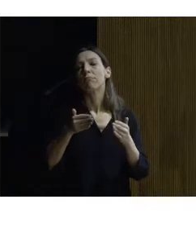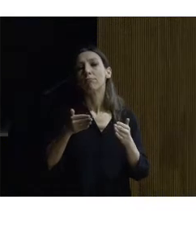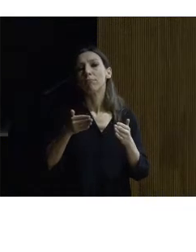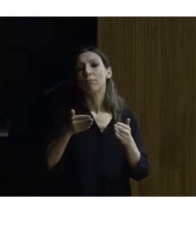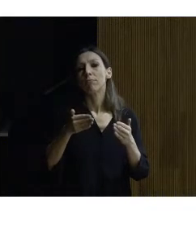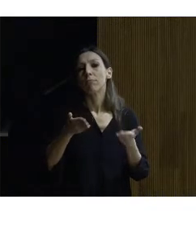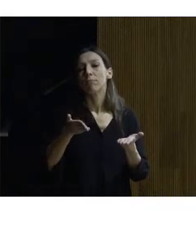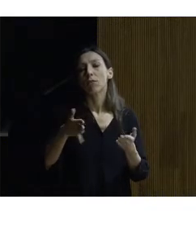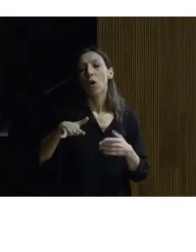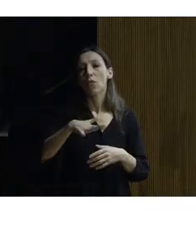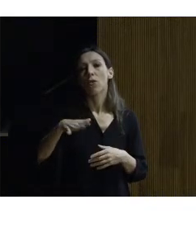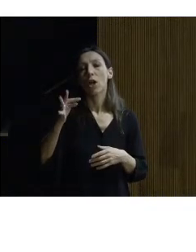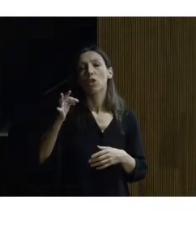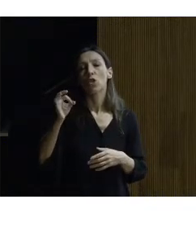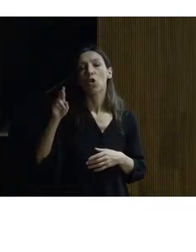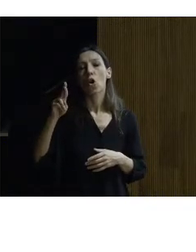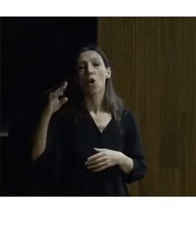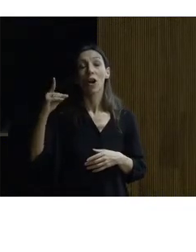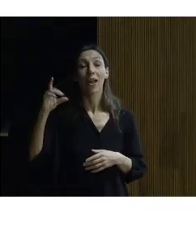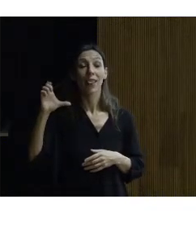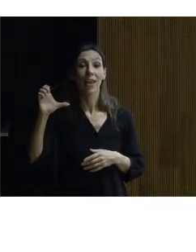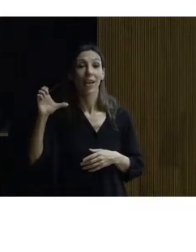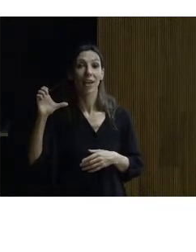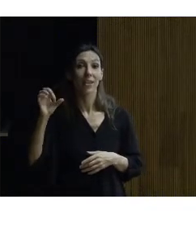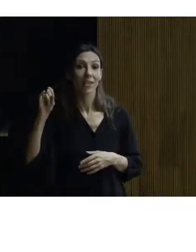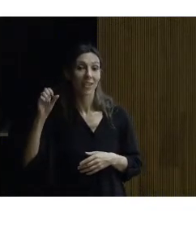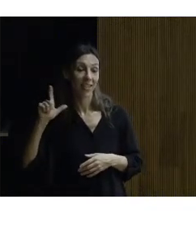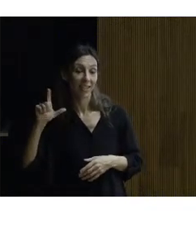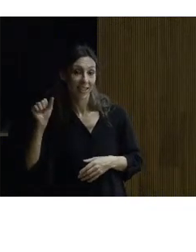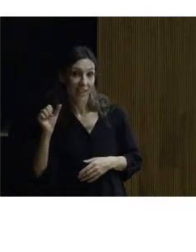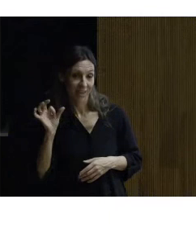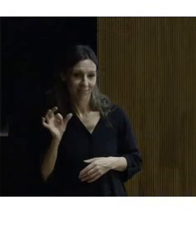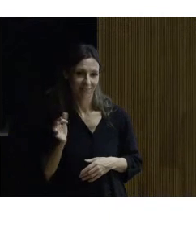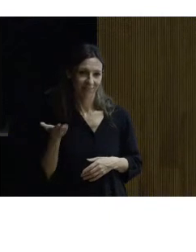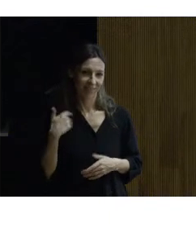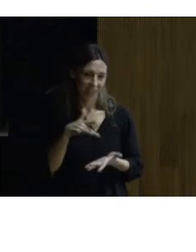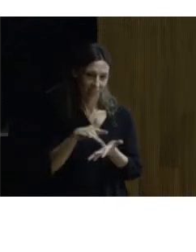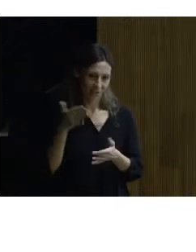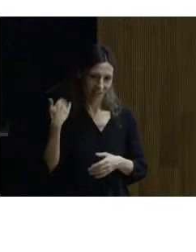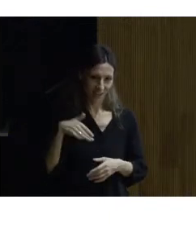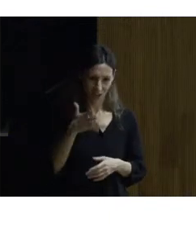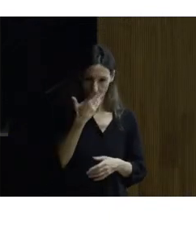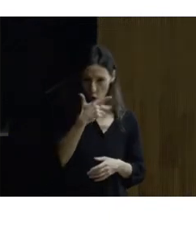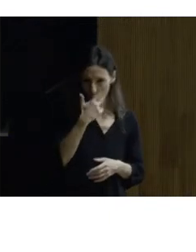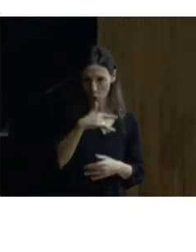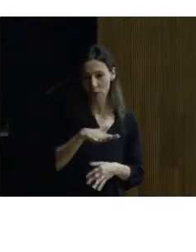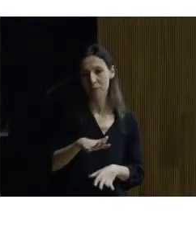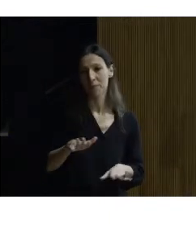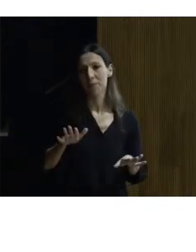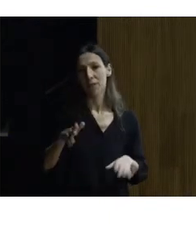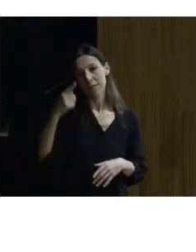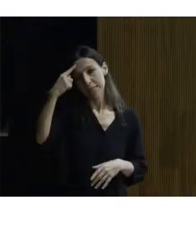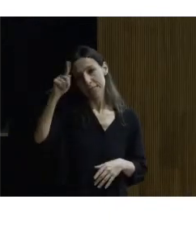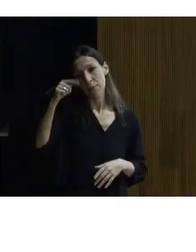ir a Tordesillas por ejemplo lo conocen ustedes no me da tiempo a pasearnos por ahí pero saben que aquí